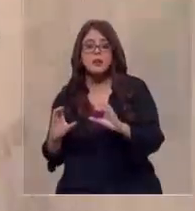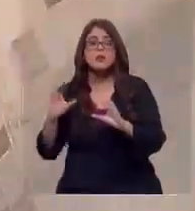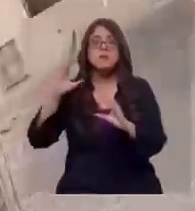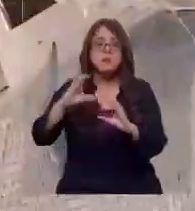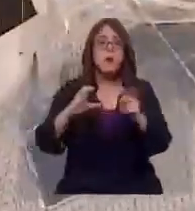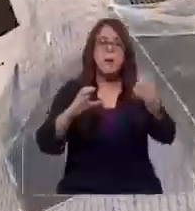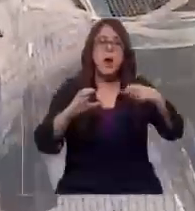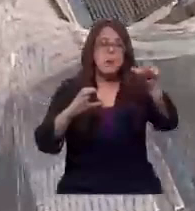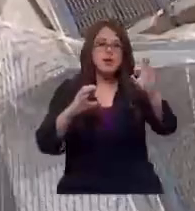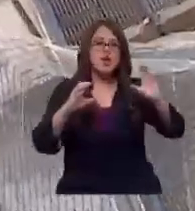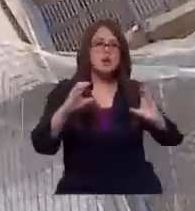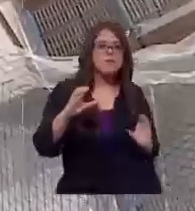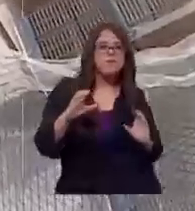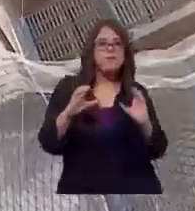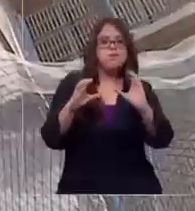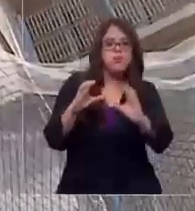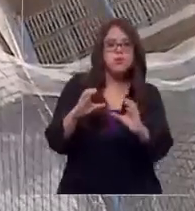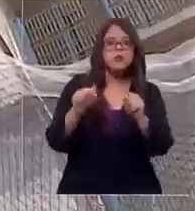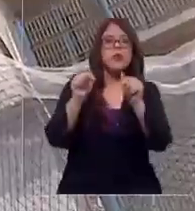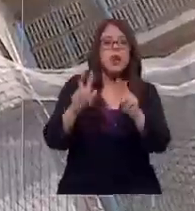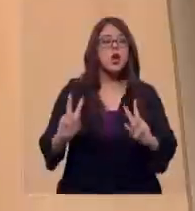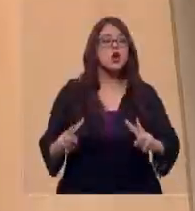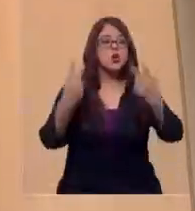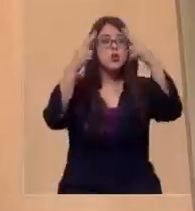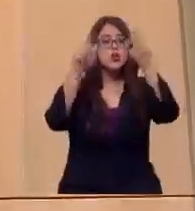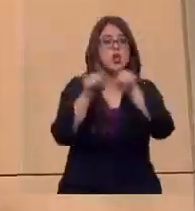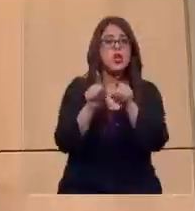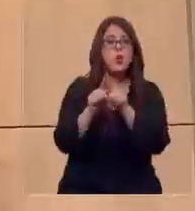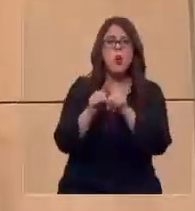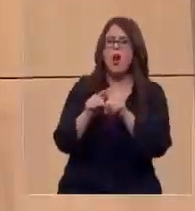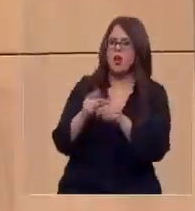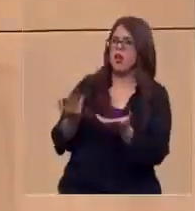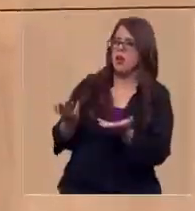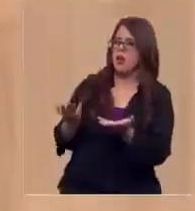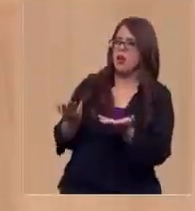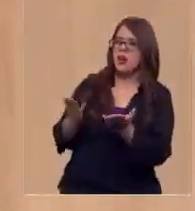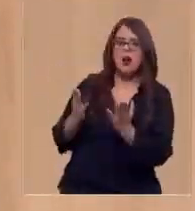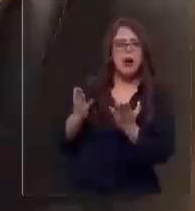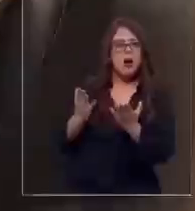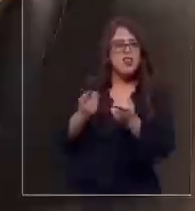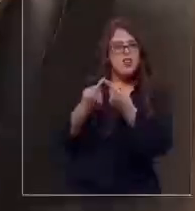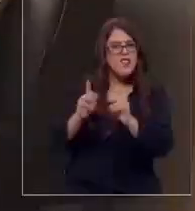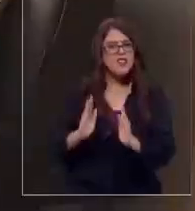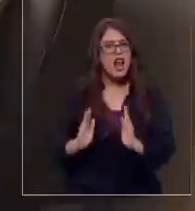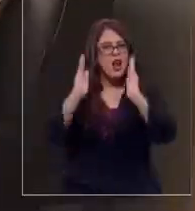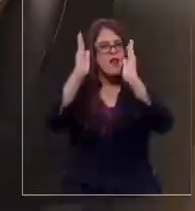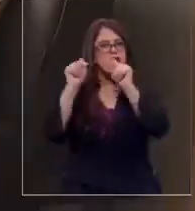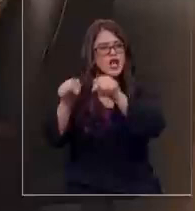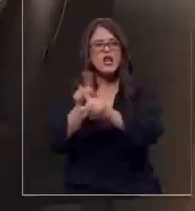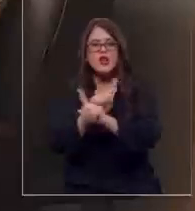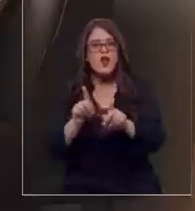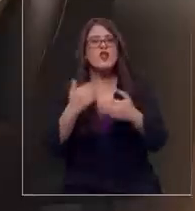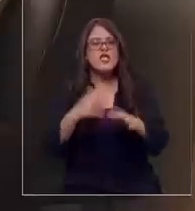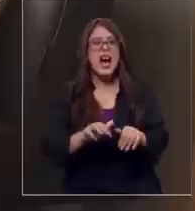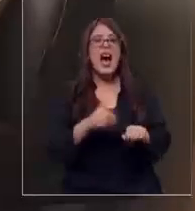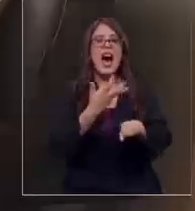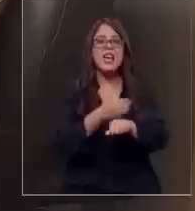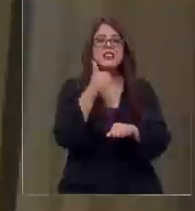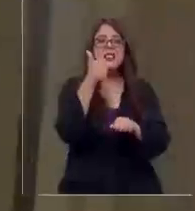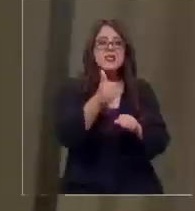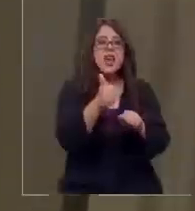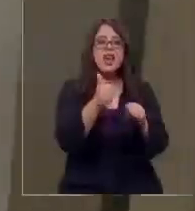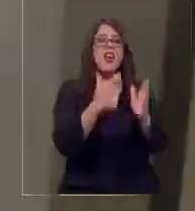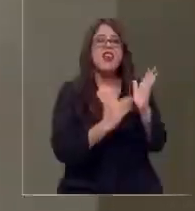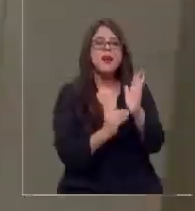crédito hipotecario. Una construcción que nada tiene que envidiar a los edificios del sector. Contará con seis departamentos por piso,